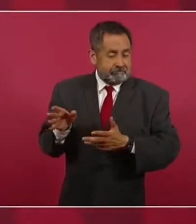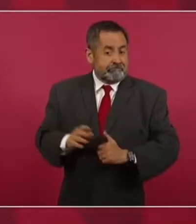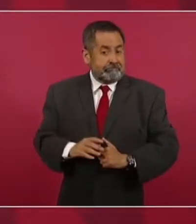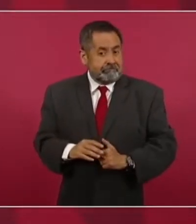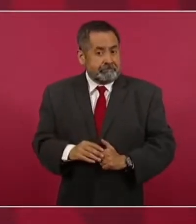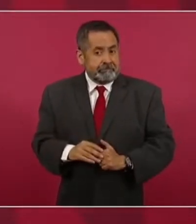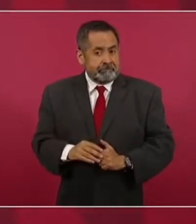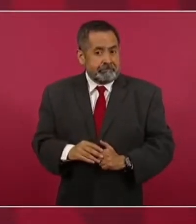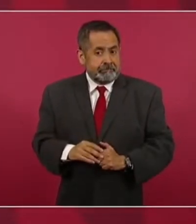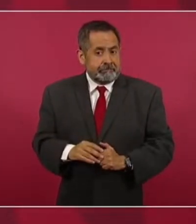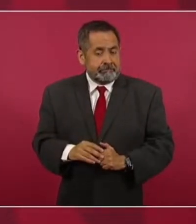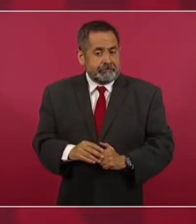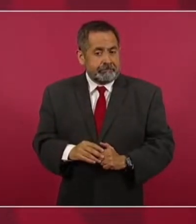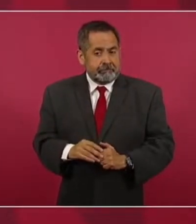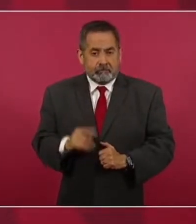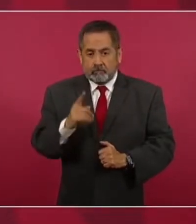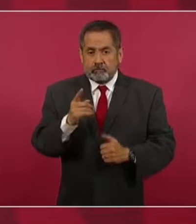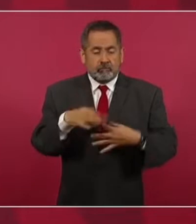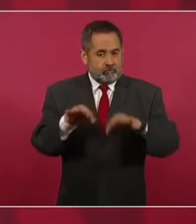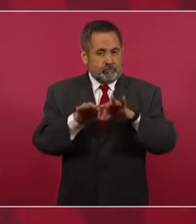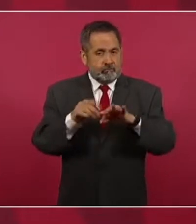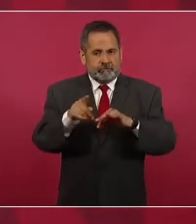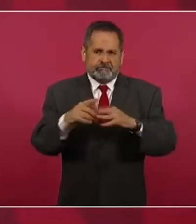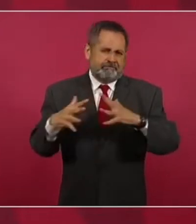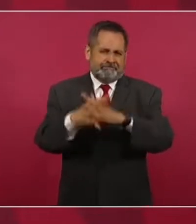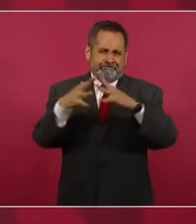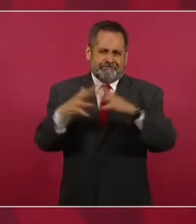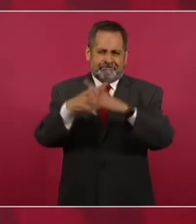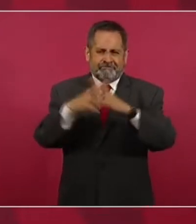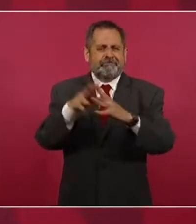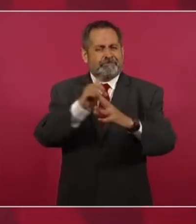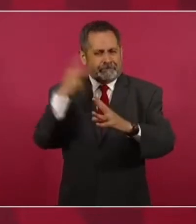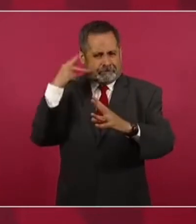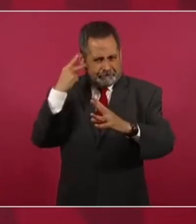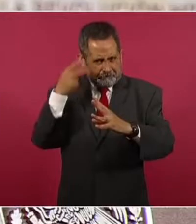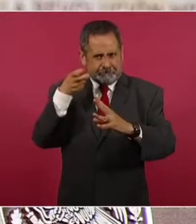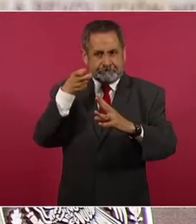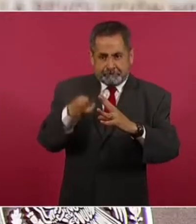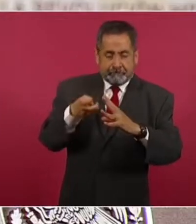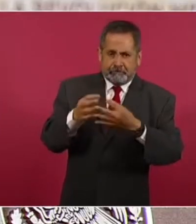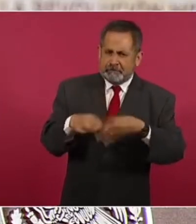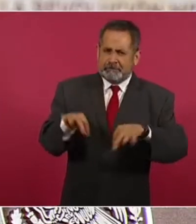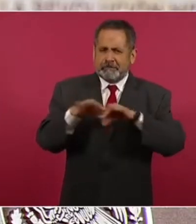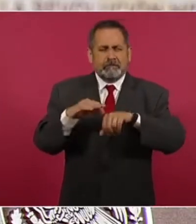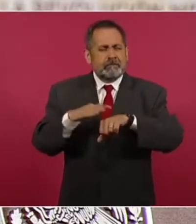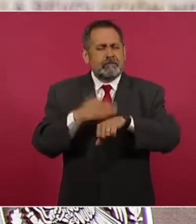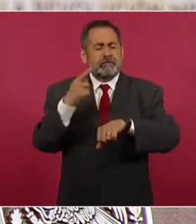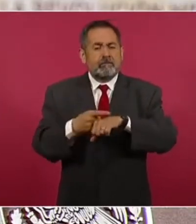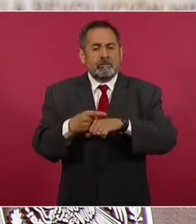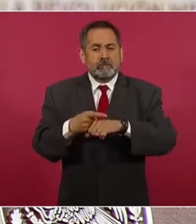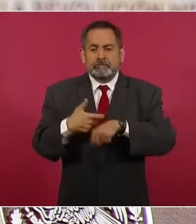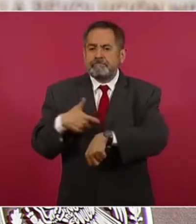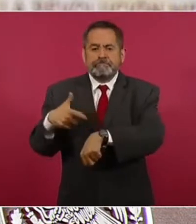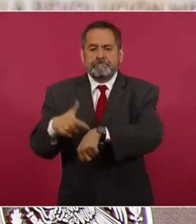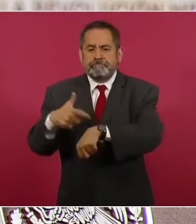Es muy importante esa batalla porque se gana